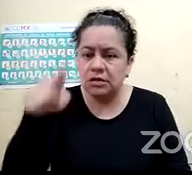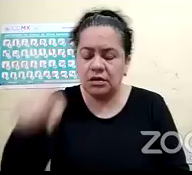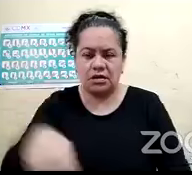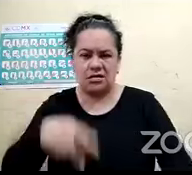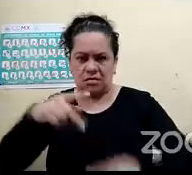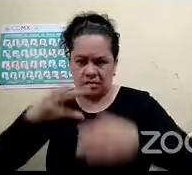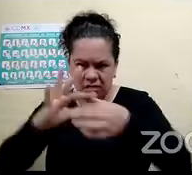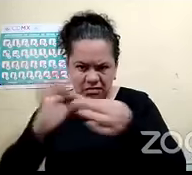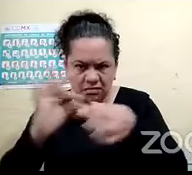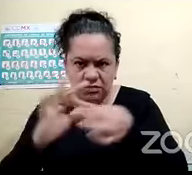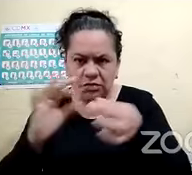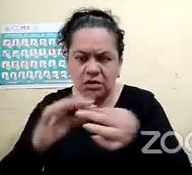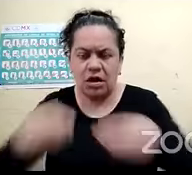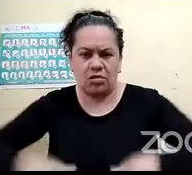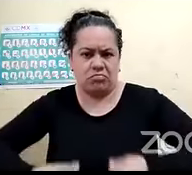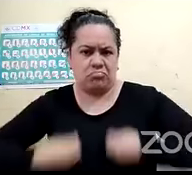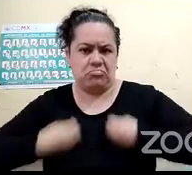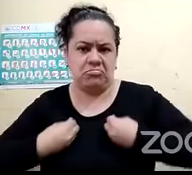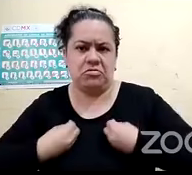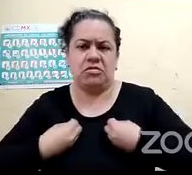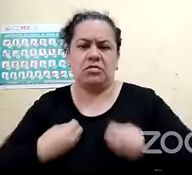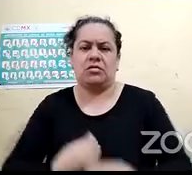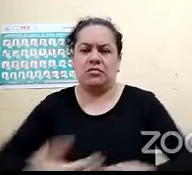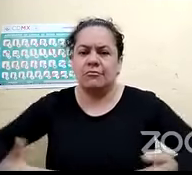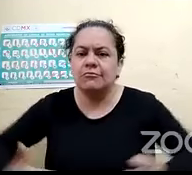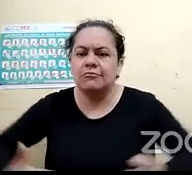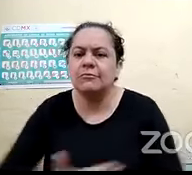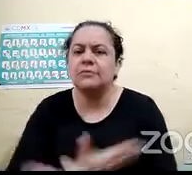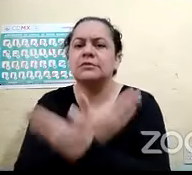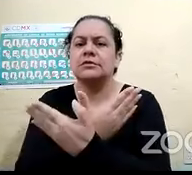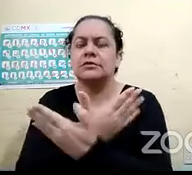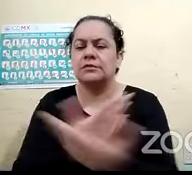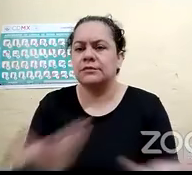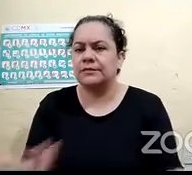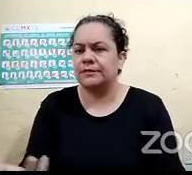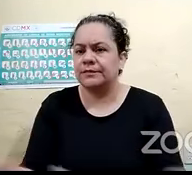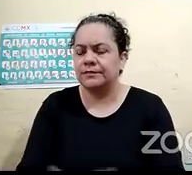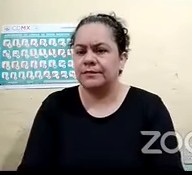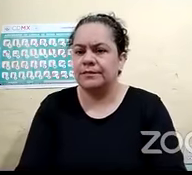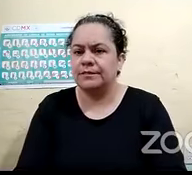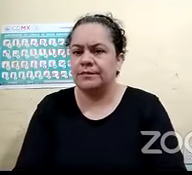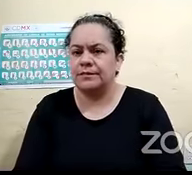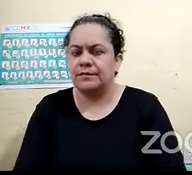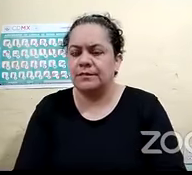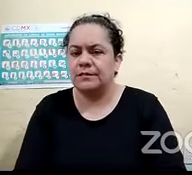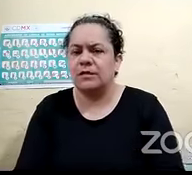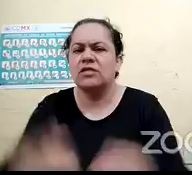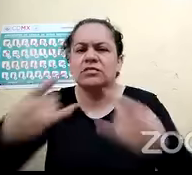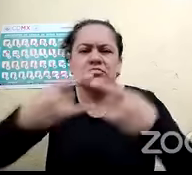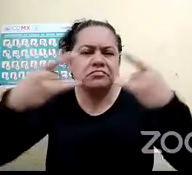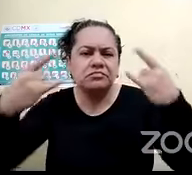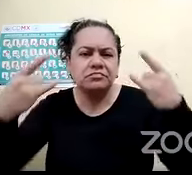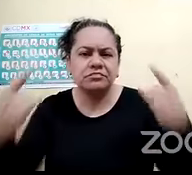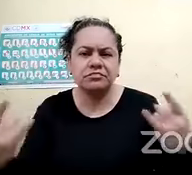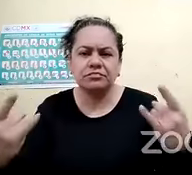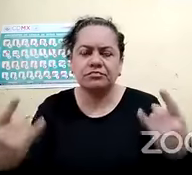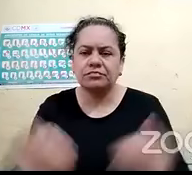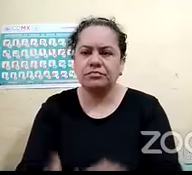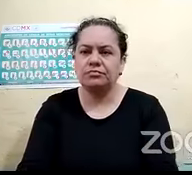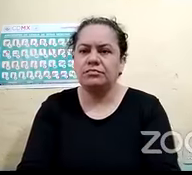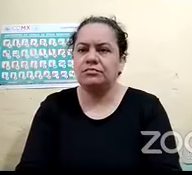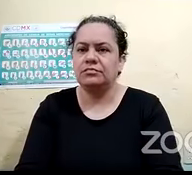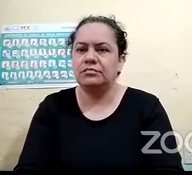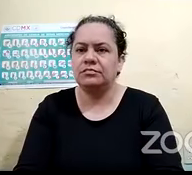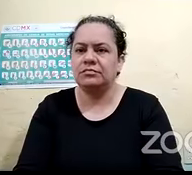pero, pues, sí me gustaría que ella nos dijera parte de su proceso de vida, también